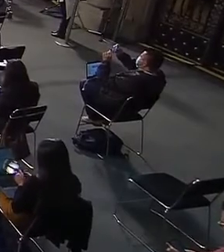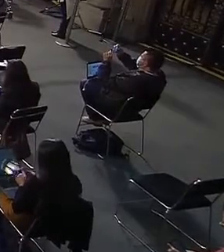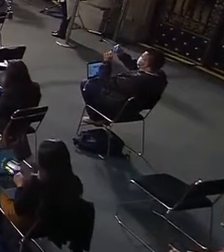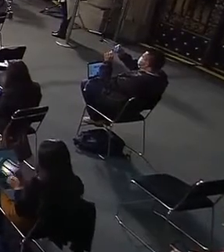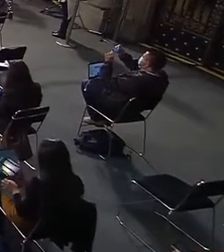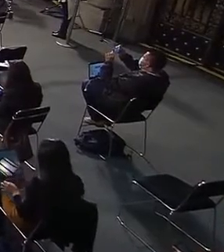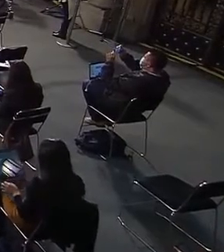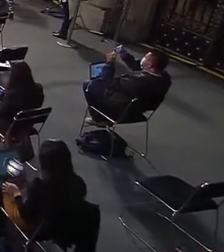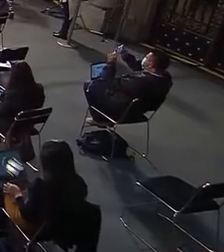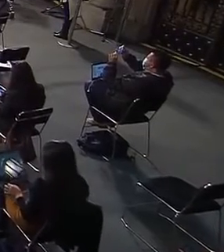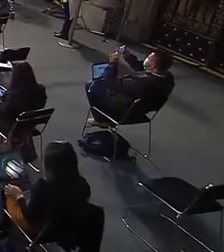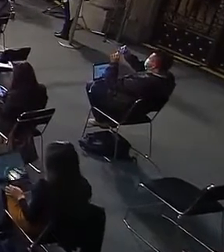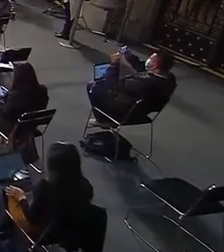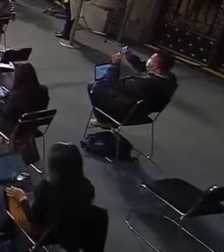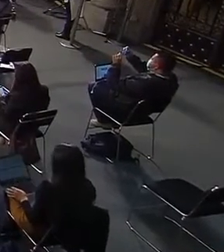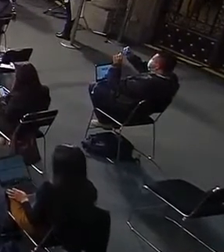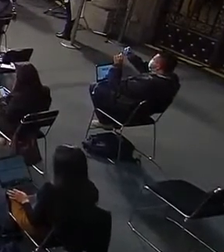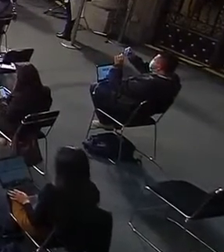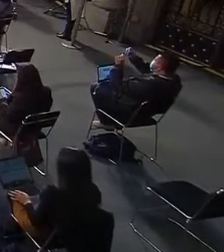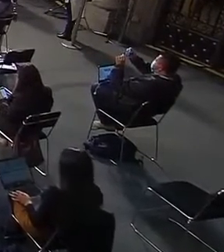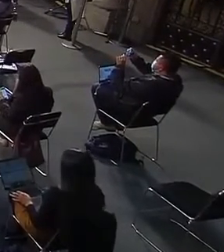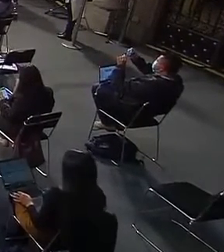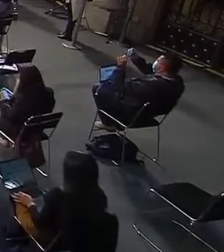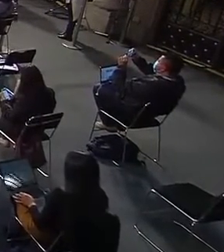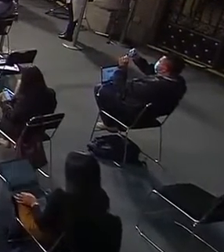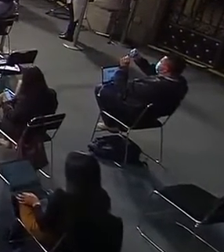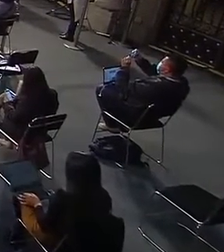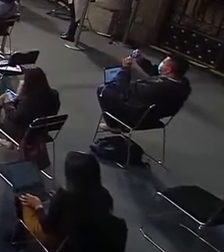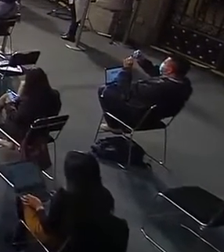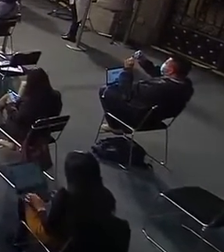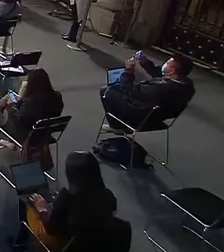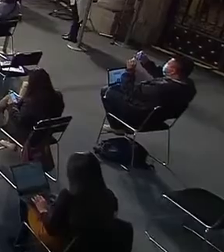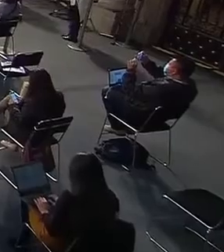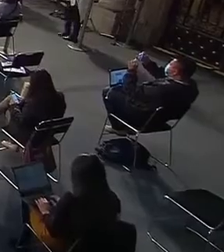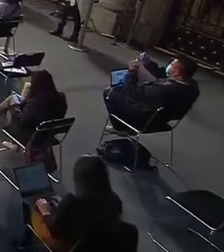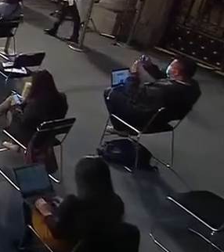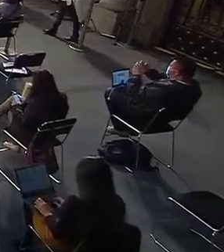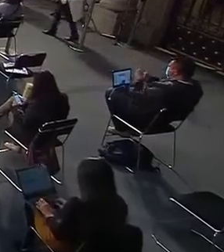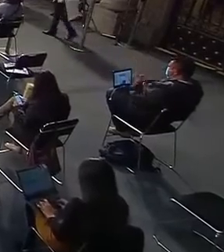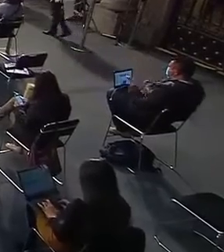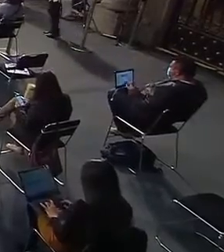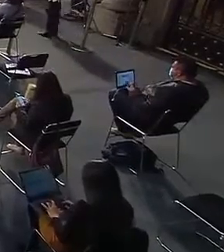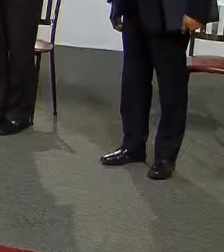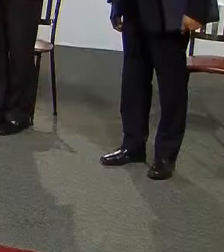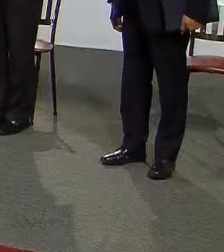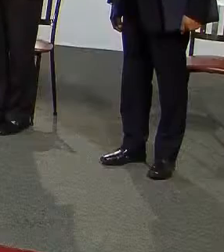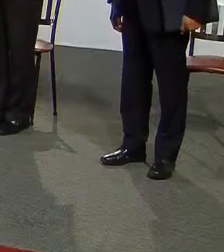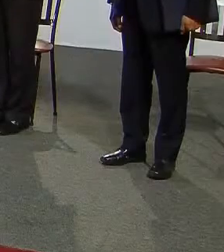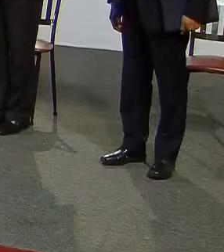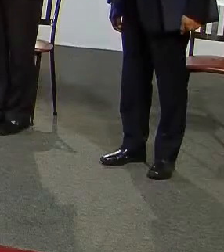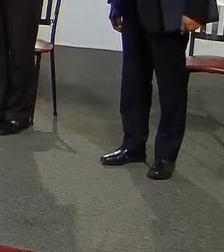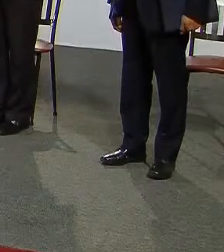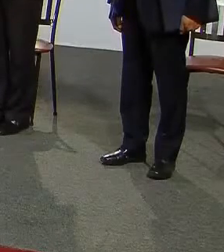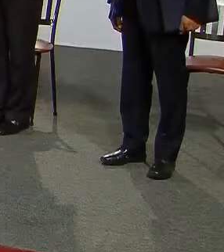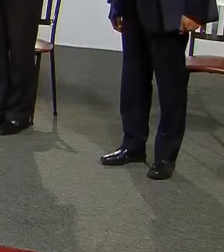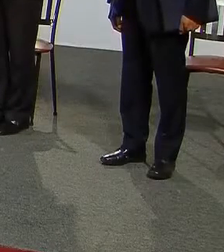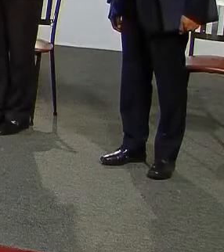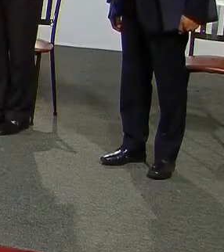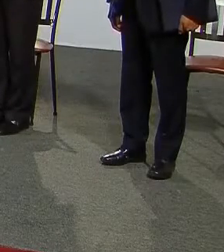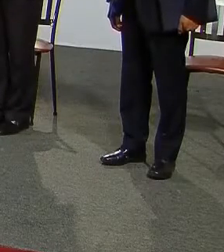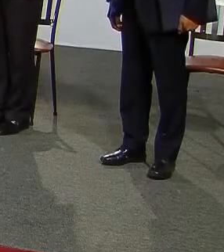presidente del Estado plurinacional de Bolivia. El presidente